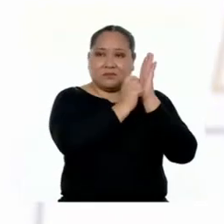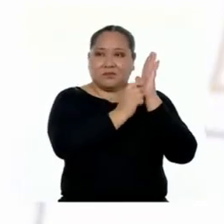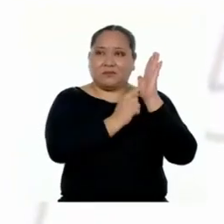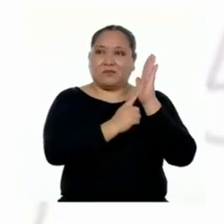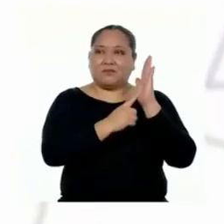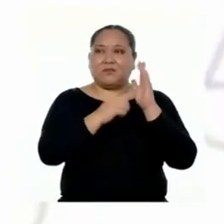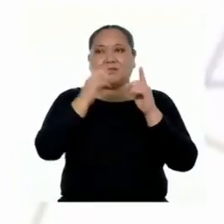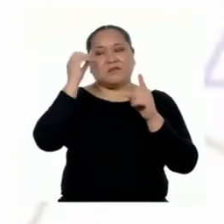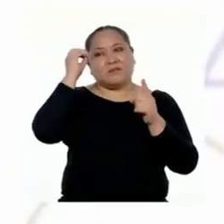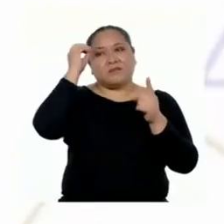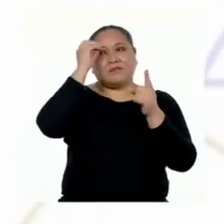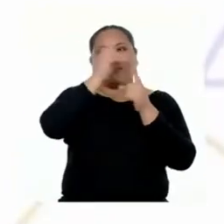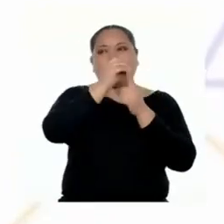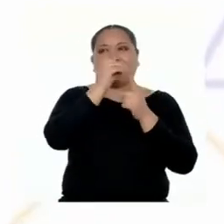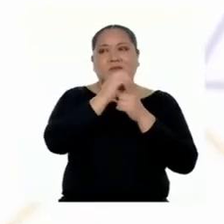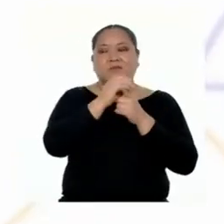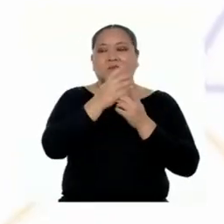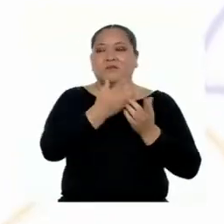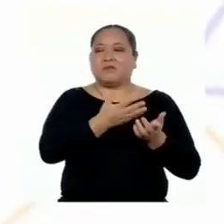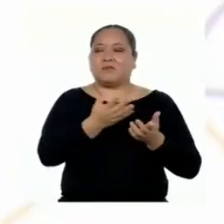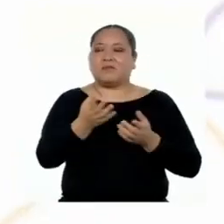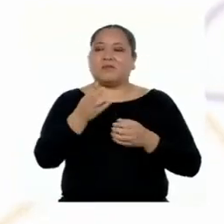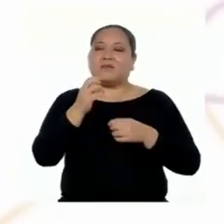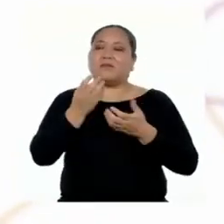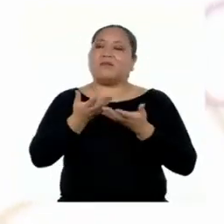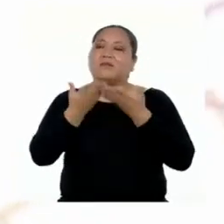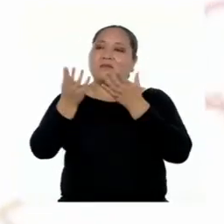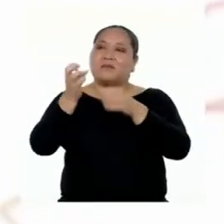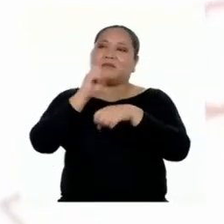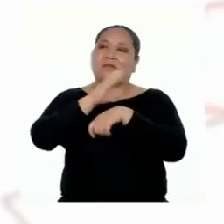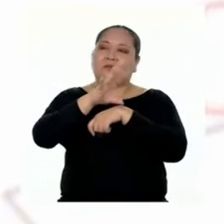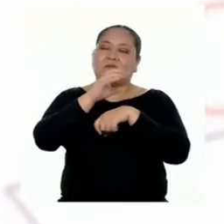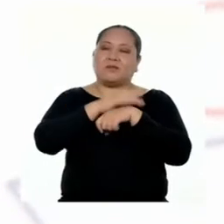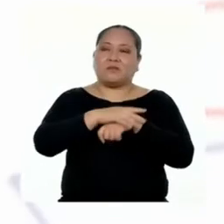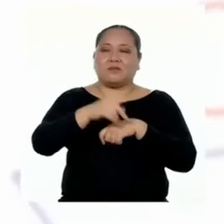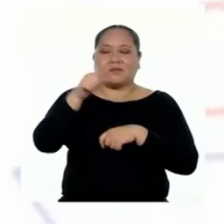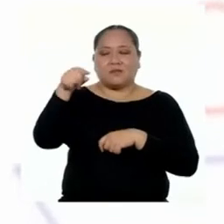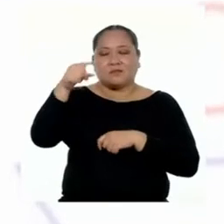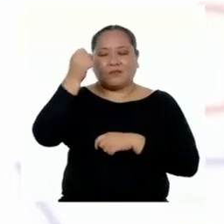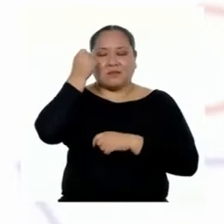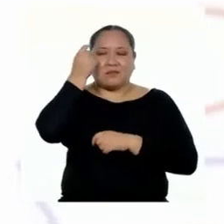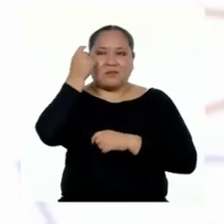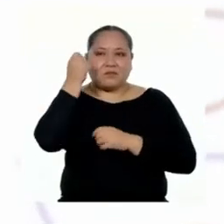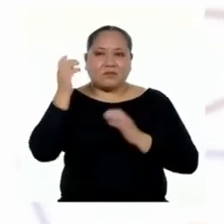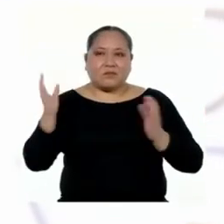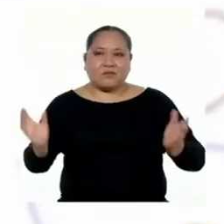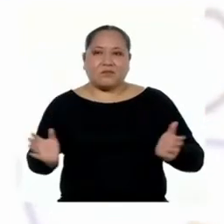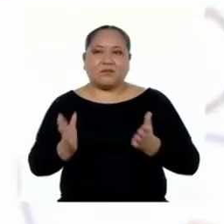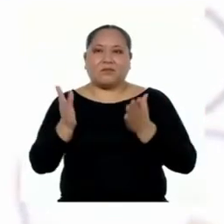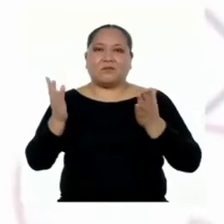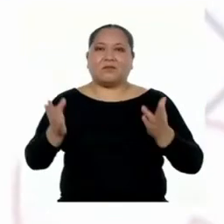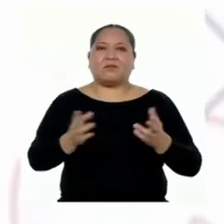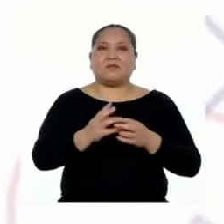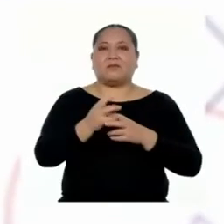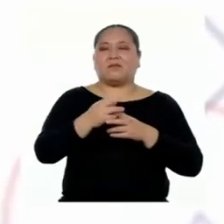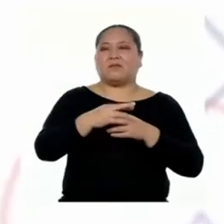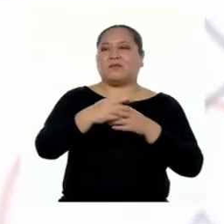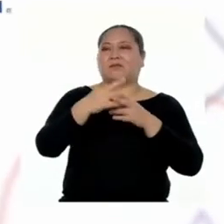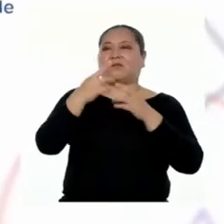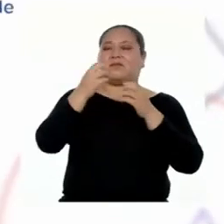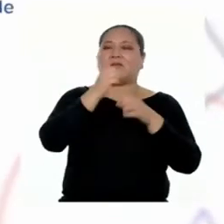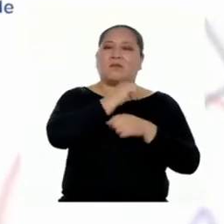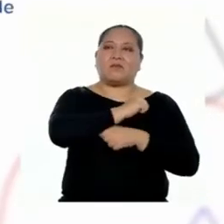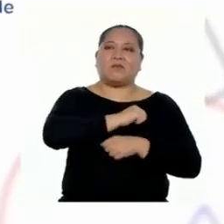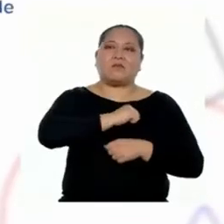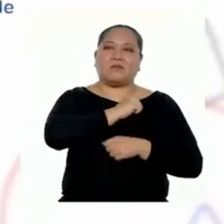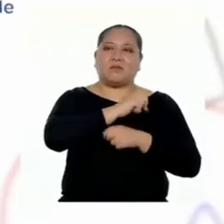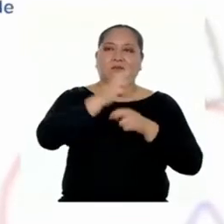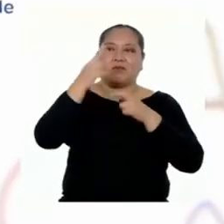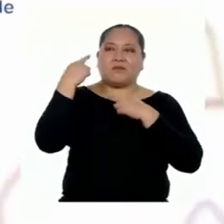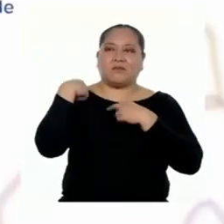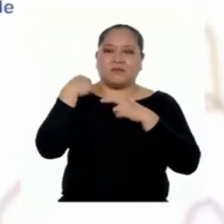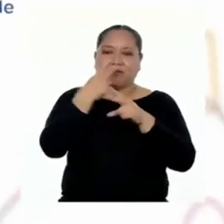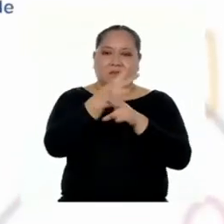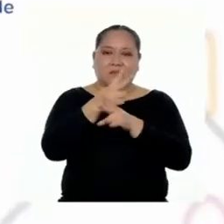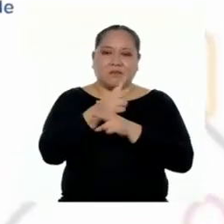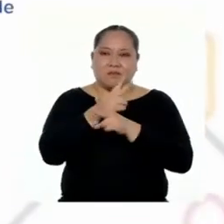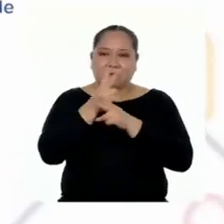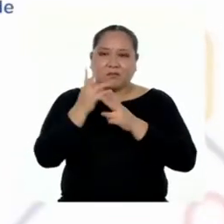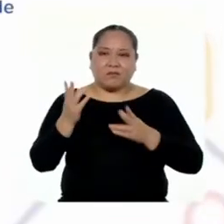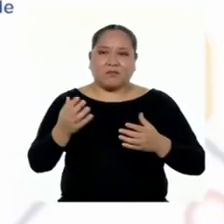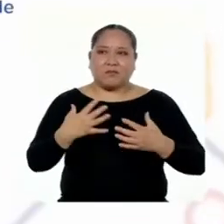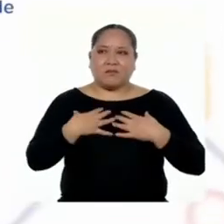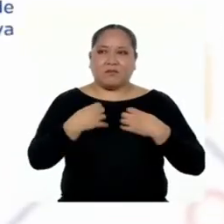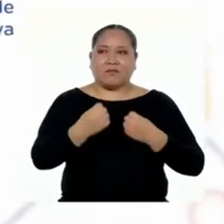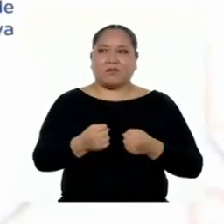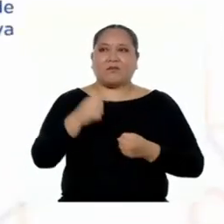Mi propósito es hacer llegar recomendaciones para generar conciencia y promover conductas responsables que favorezcan el cuidado de nuestra salud